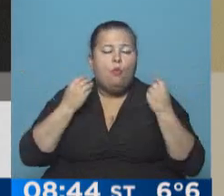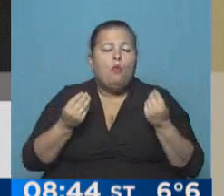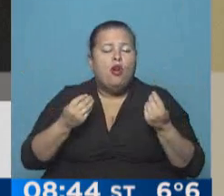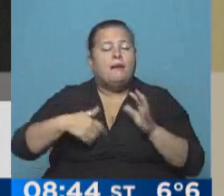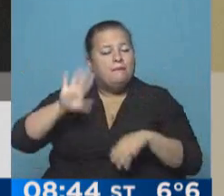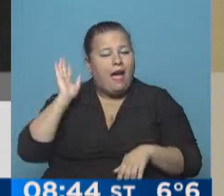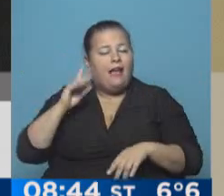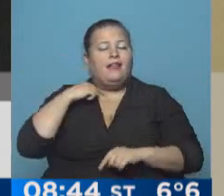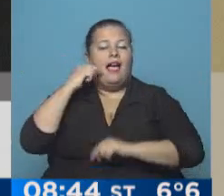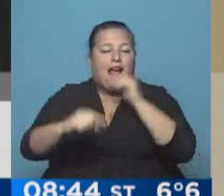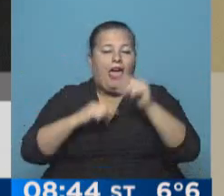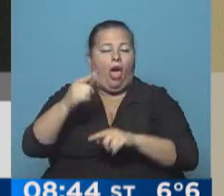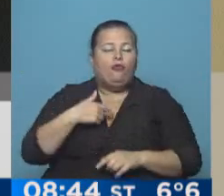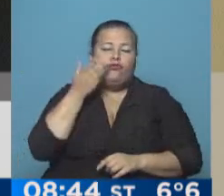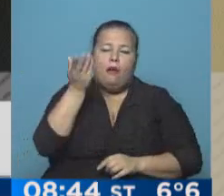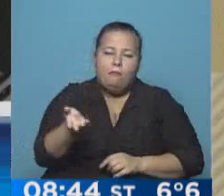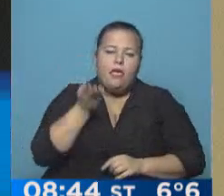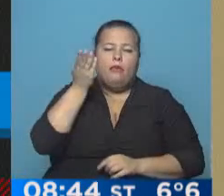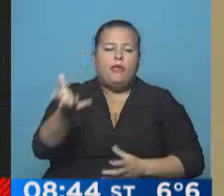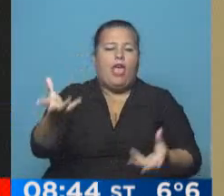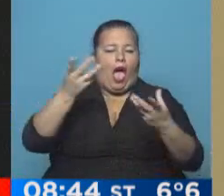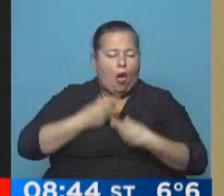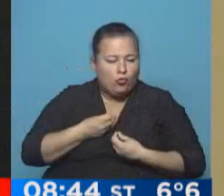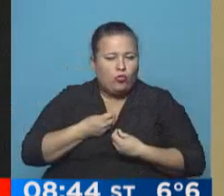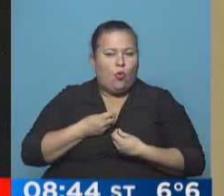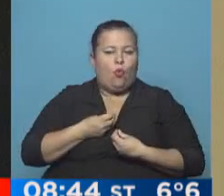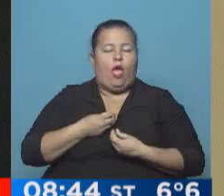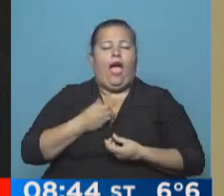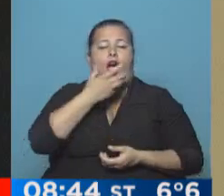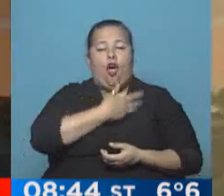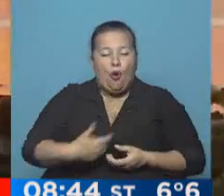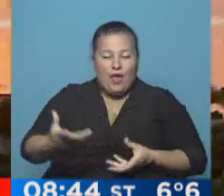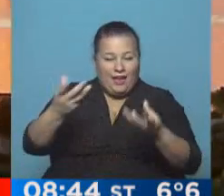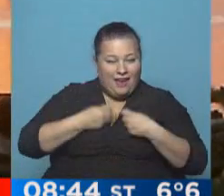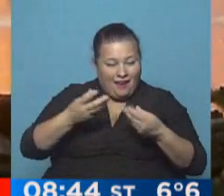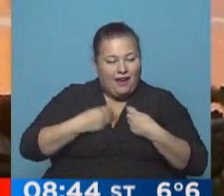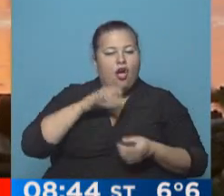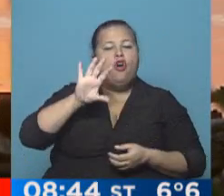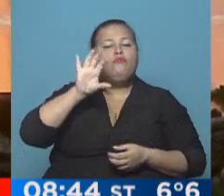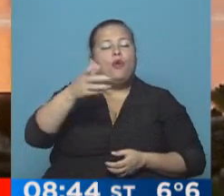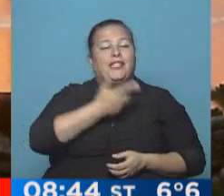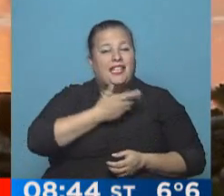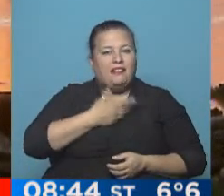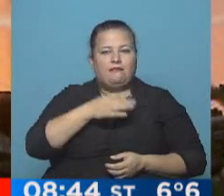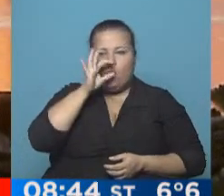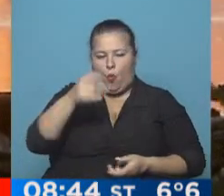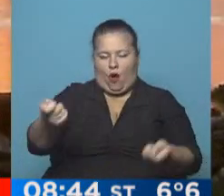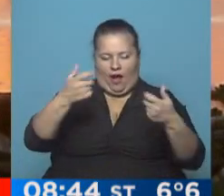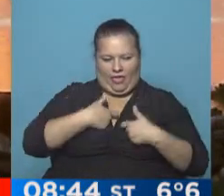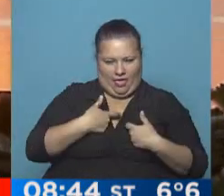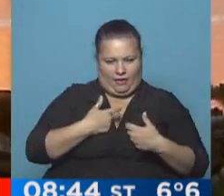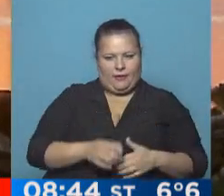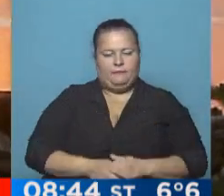normalmente cada vez que hemos solicitado este tipo de auxilios al gobierno central en la provincia de Santa Fe nunca han llegado.